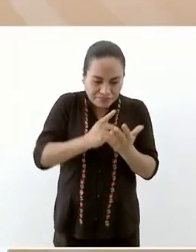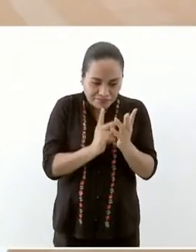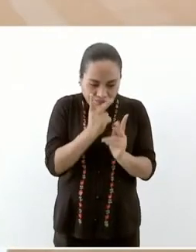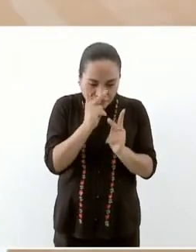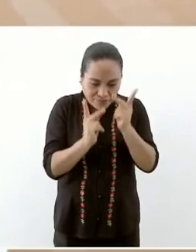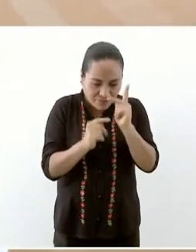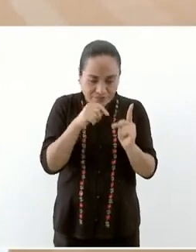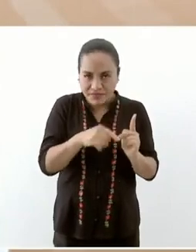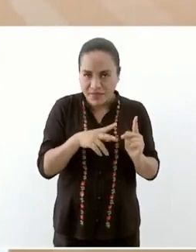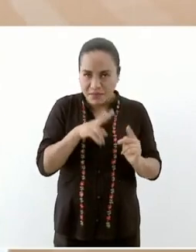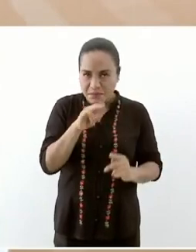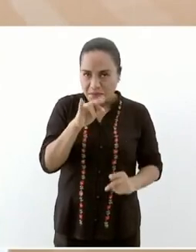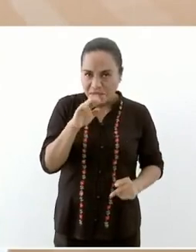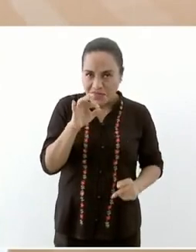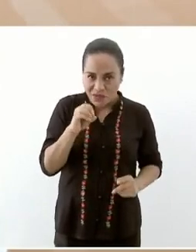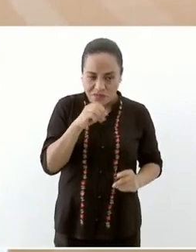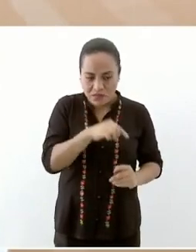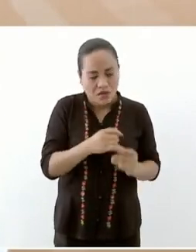resolver